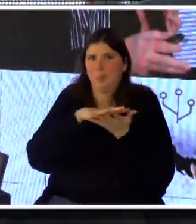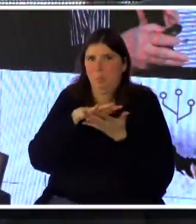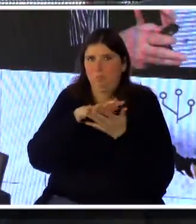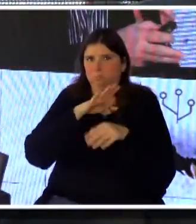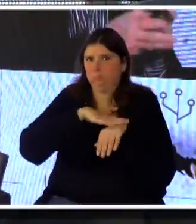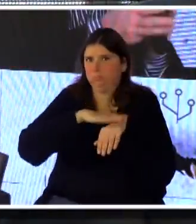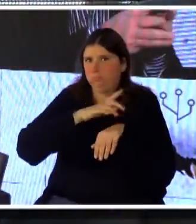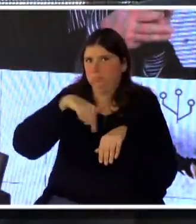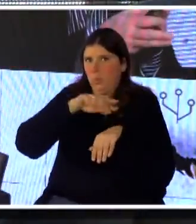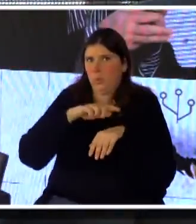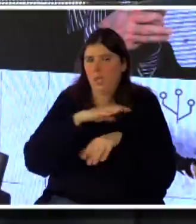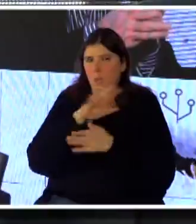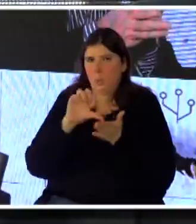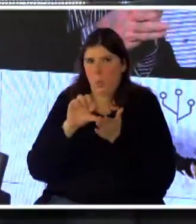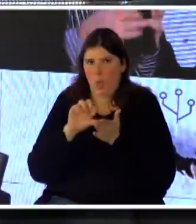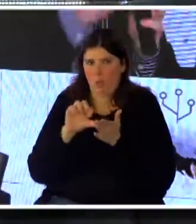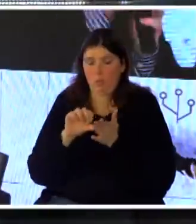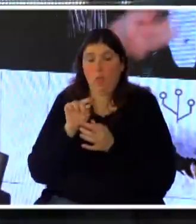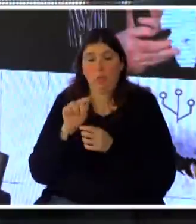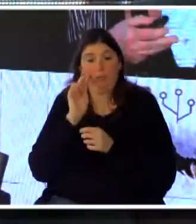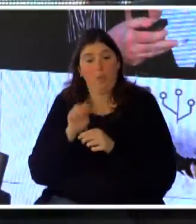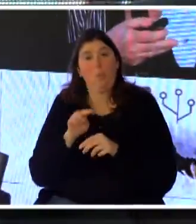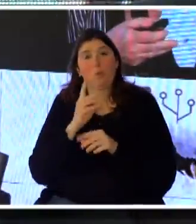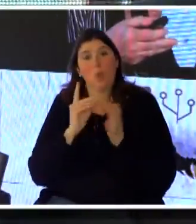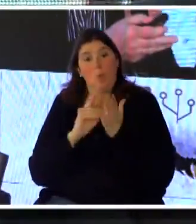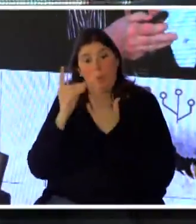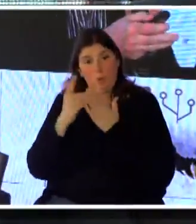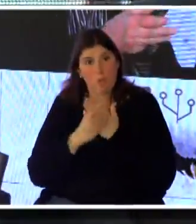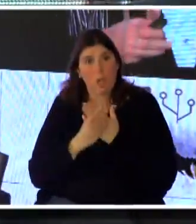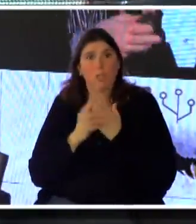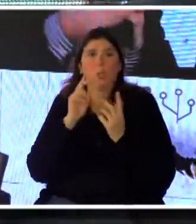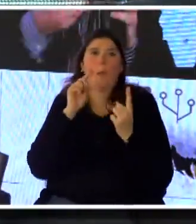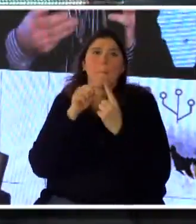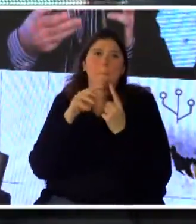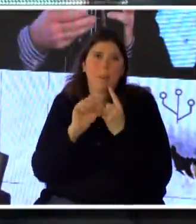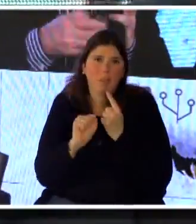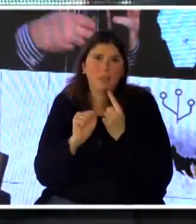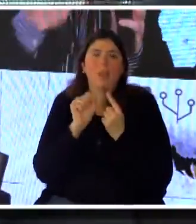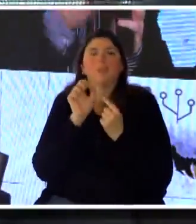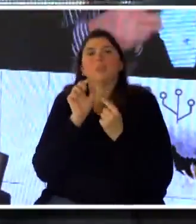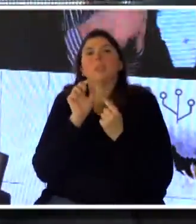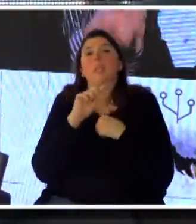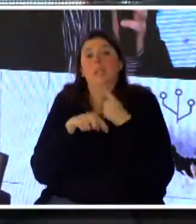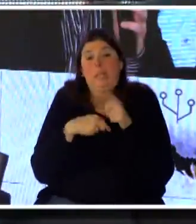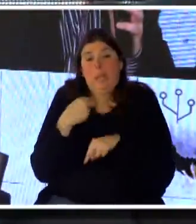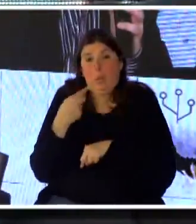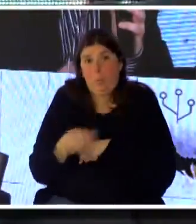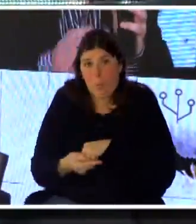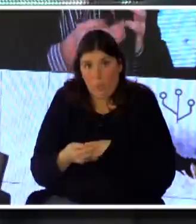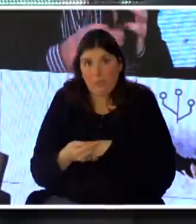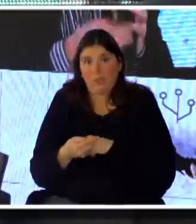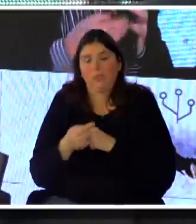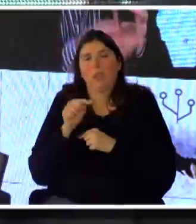revemos cuáles son los proyectos y las metas que tenemos que imponernos, y a partir de ahí tenemos que, con todos estos instrumentos,